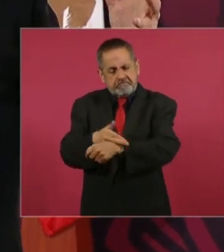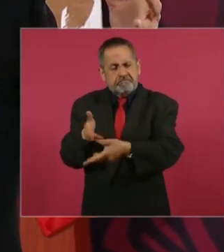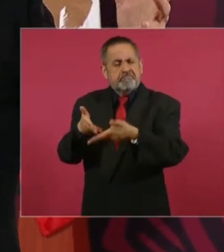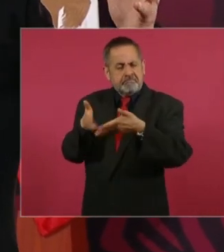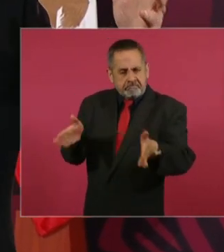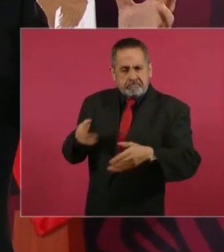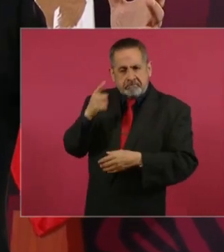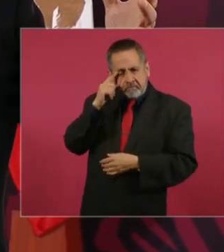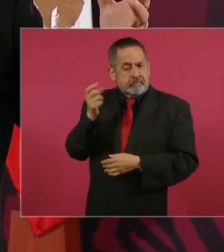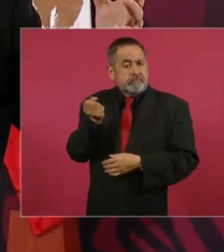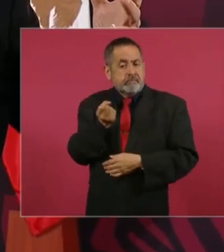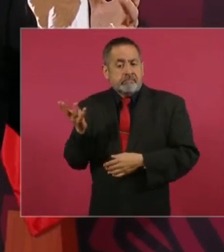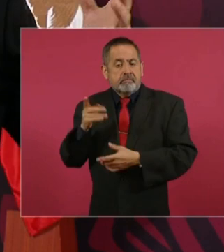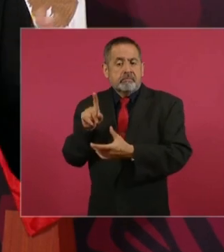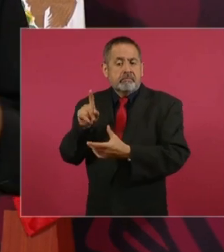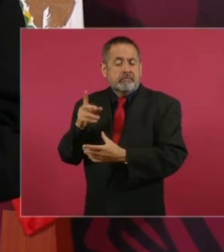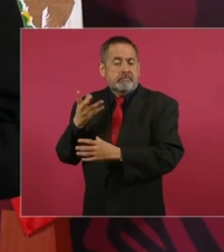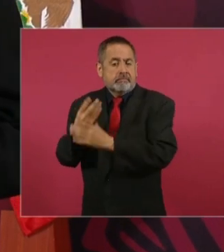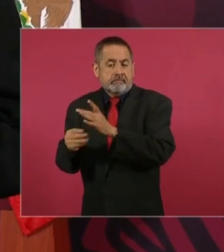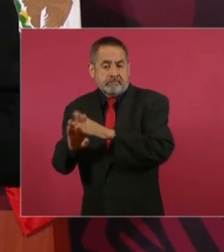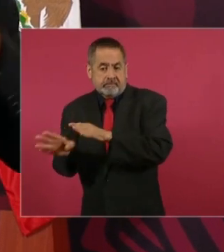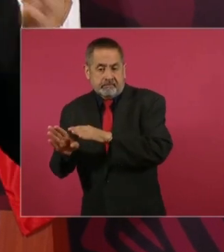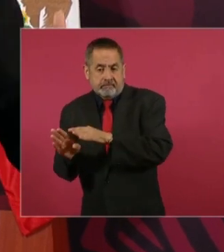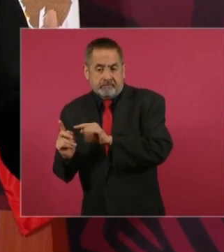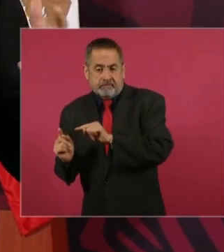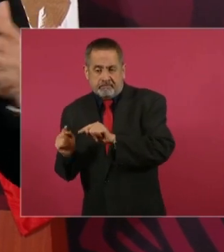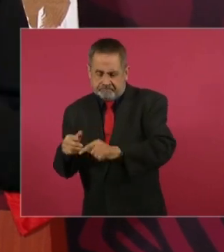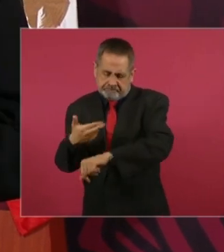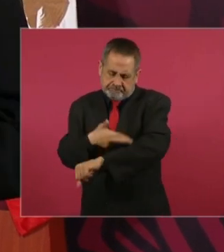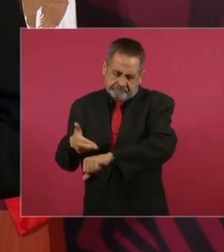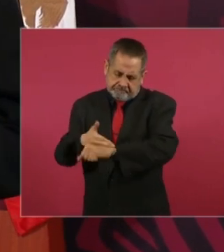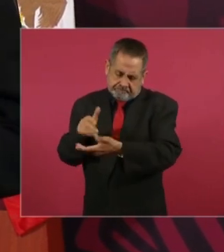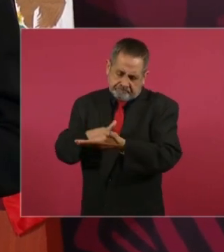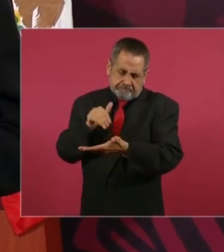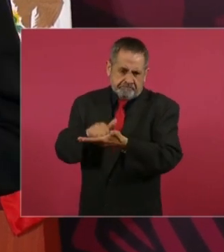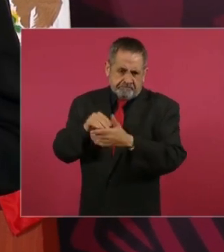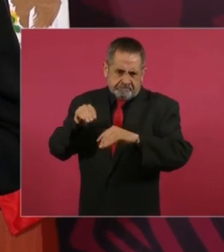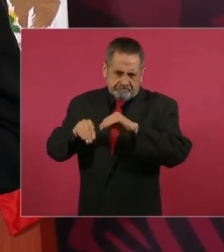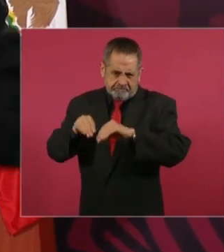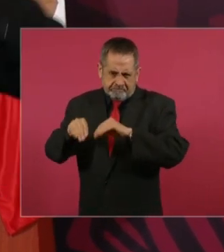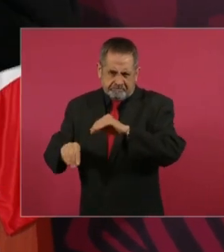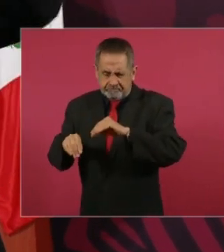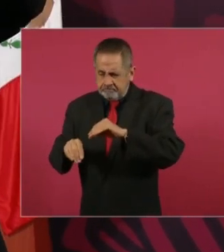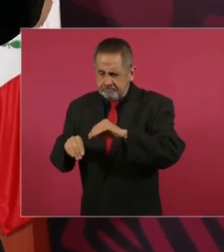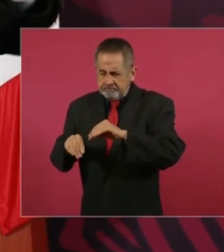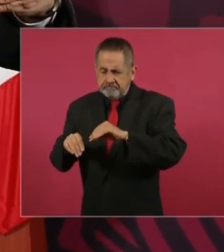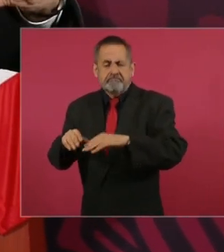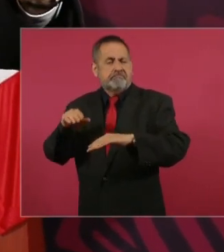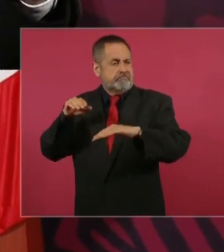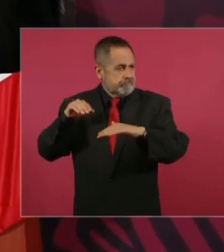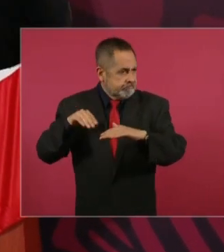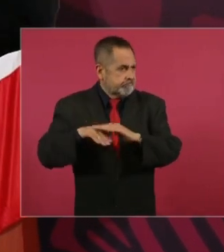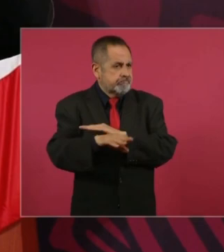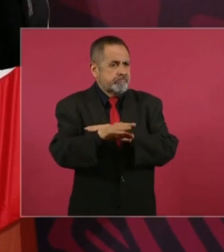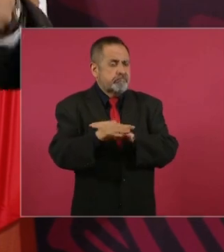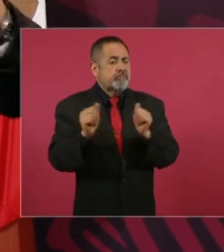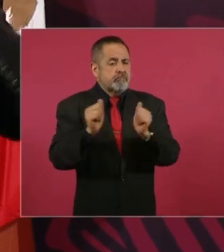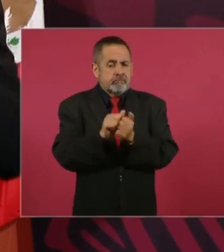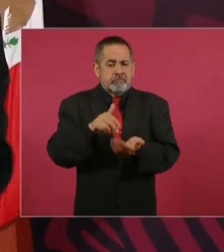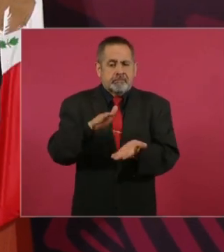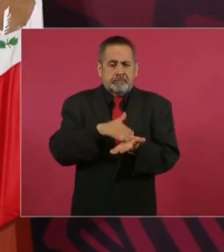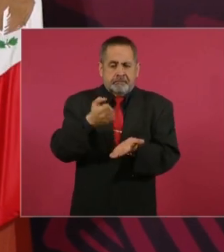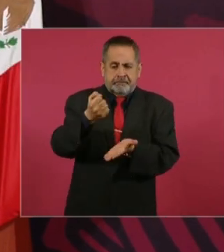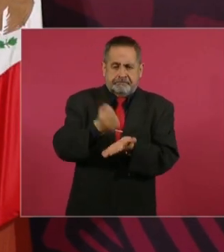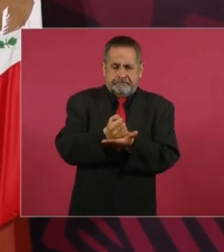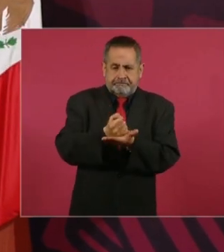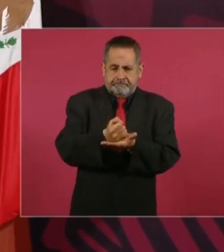el migrante pueda hacer un trámite y poder llegar legalmente